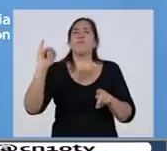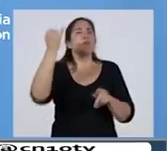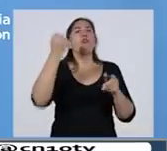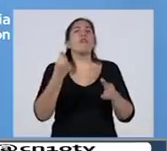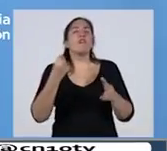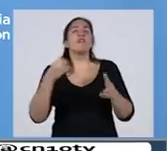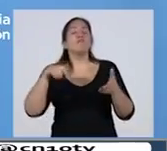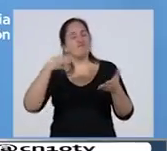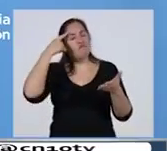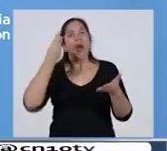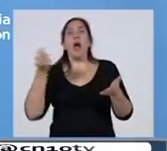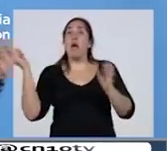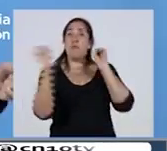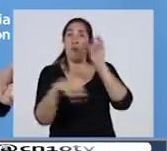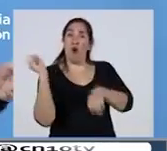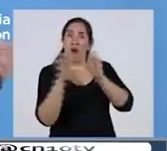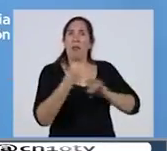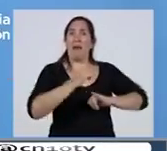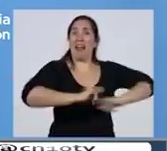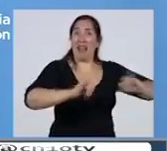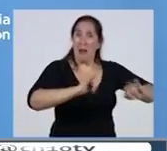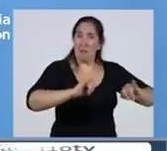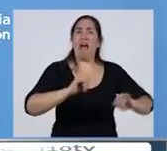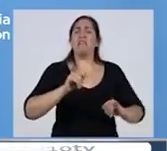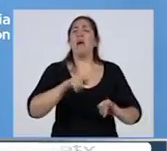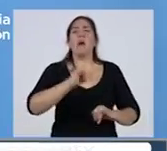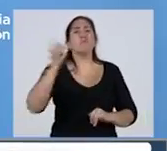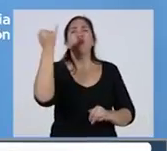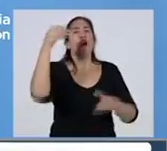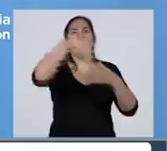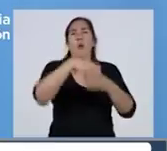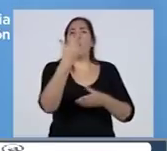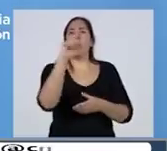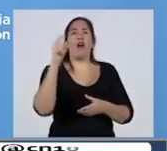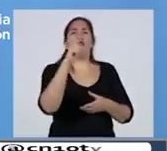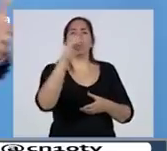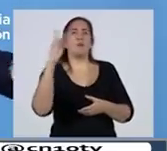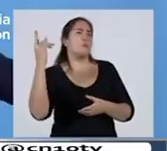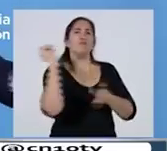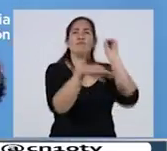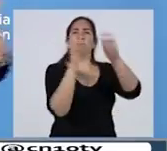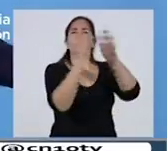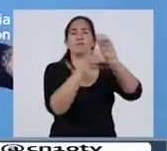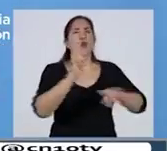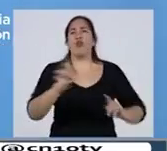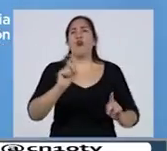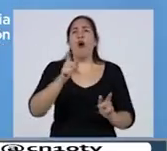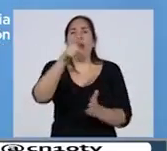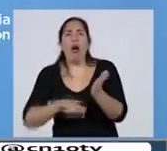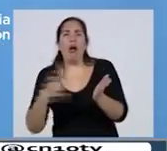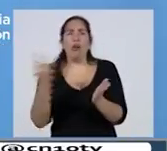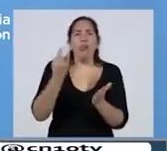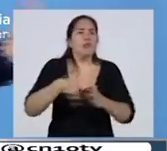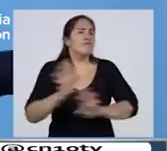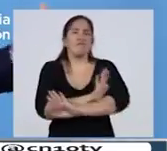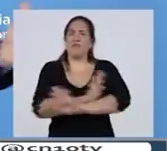los aportes. Así no hay más discusión si firmé y recibo, no lo firmé. Creo que es algo que está a la mano de que lo podamos hacer,